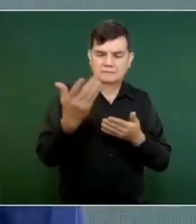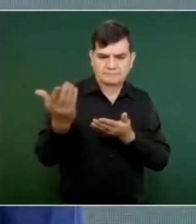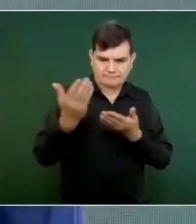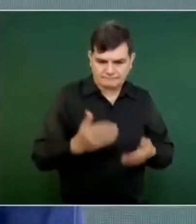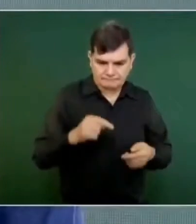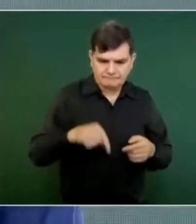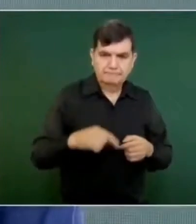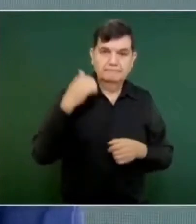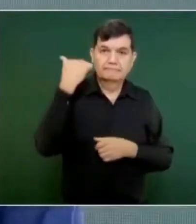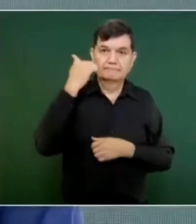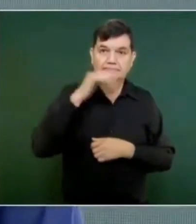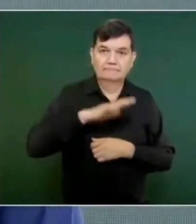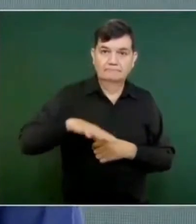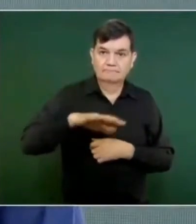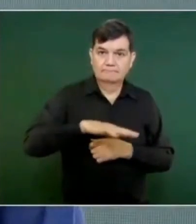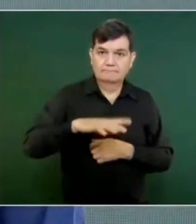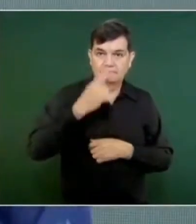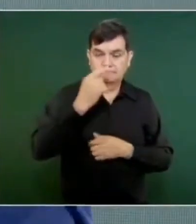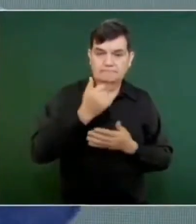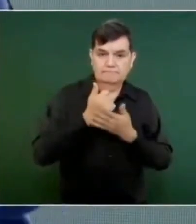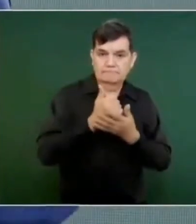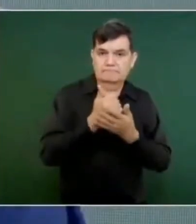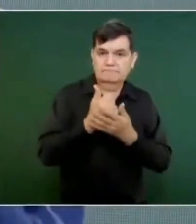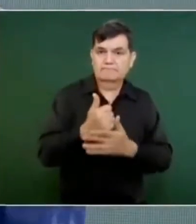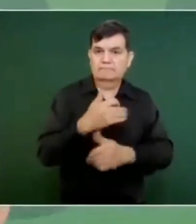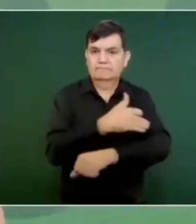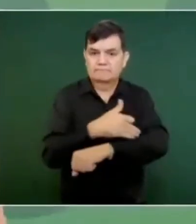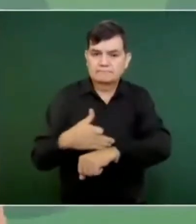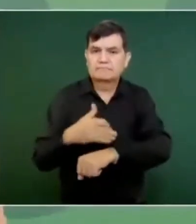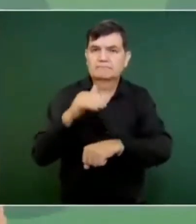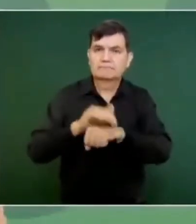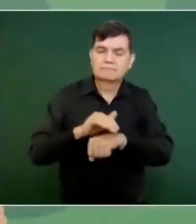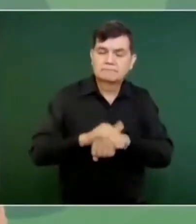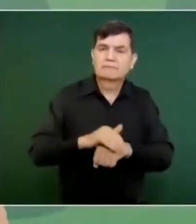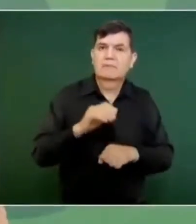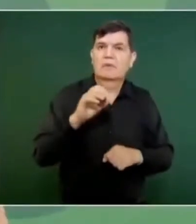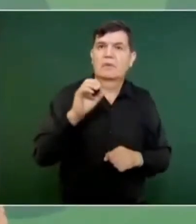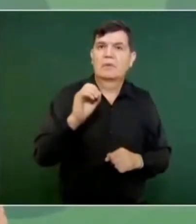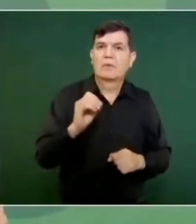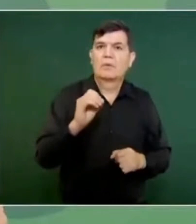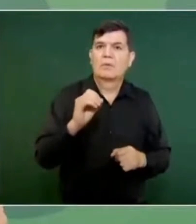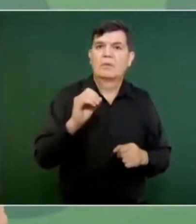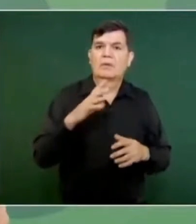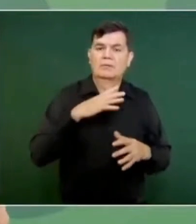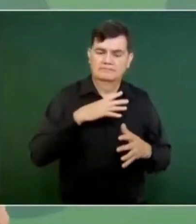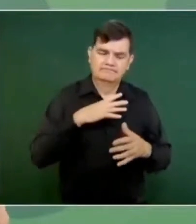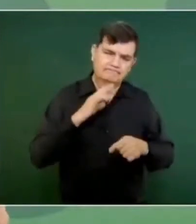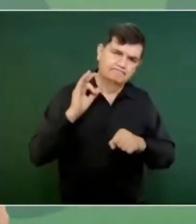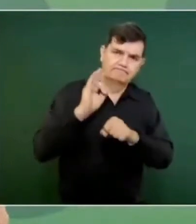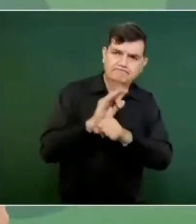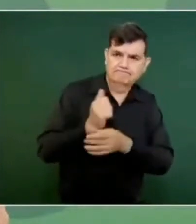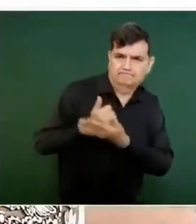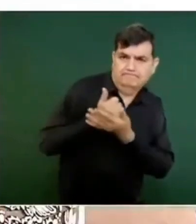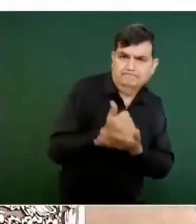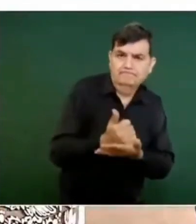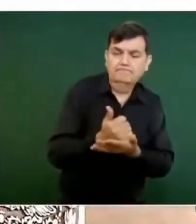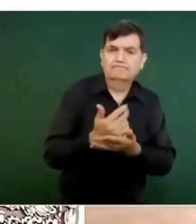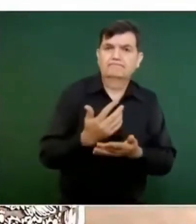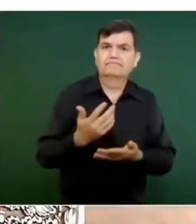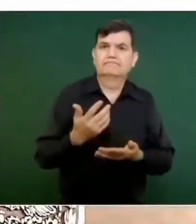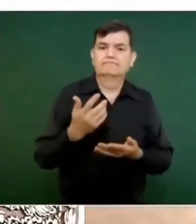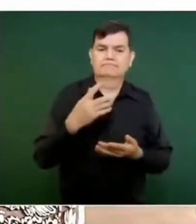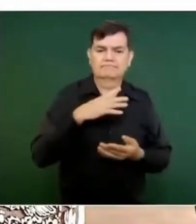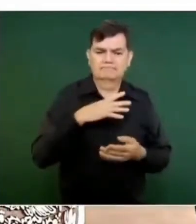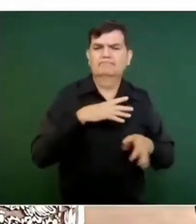a ayudar a familiares, a amigos o a solidarizarse. Hay